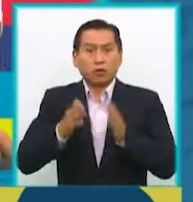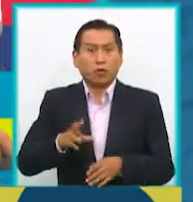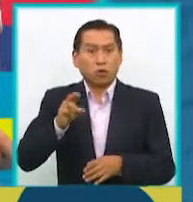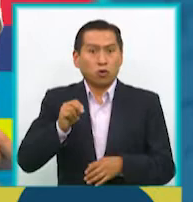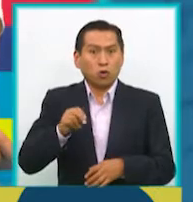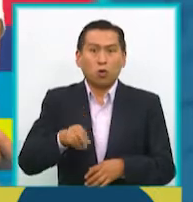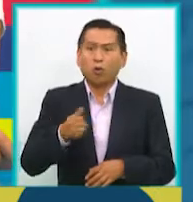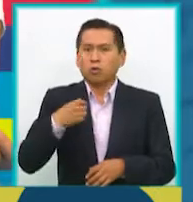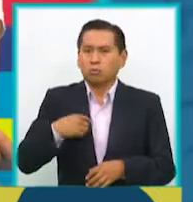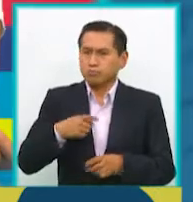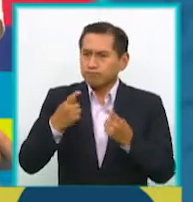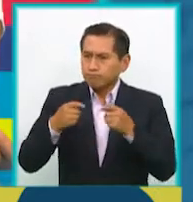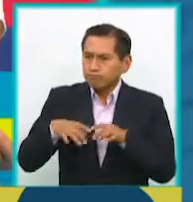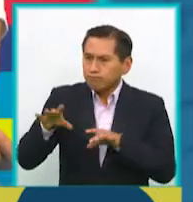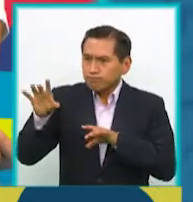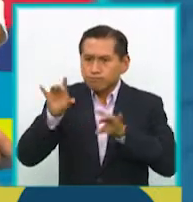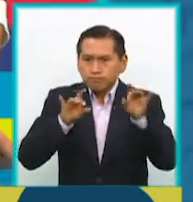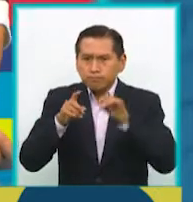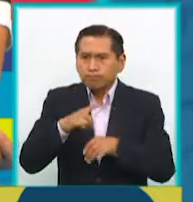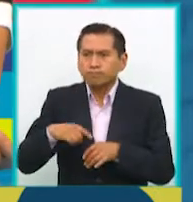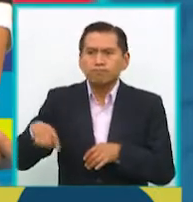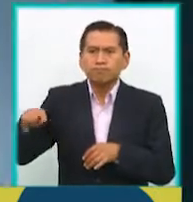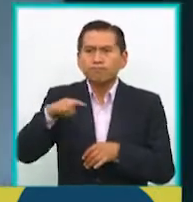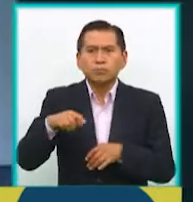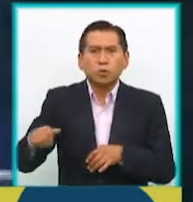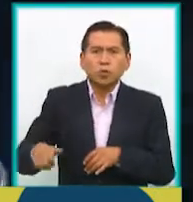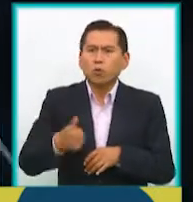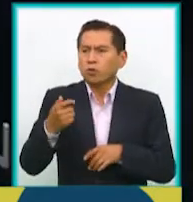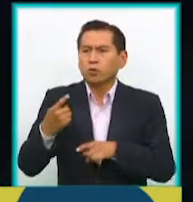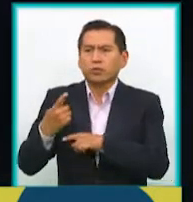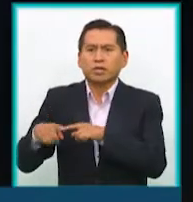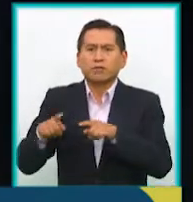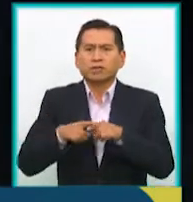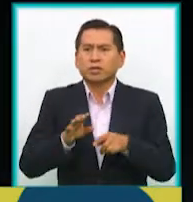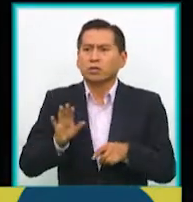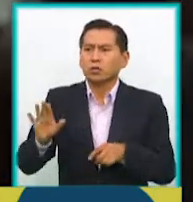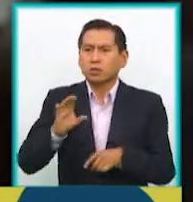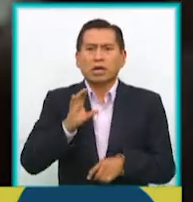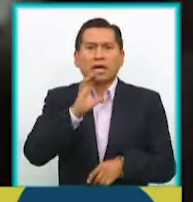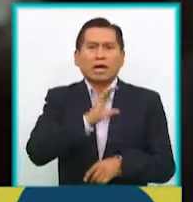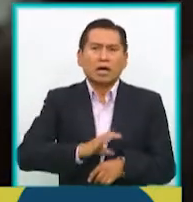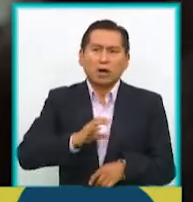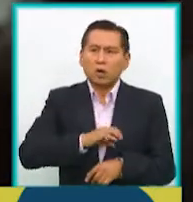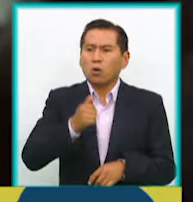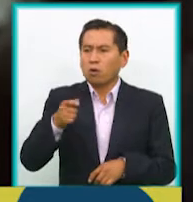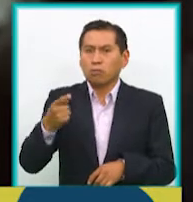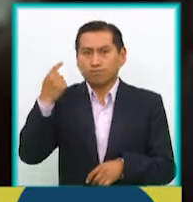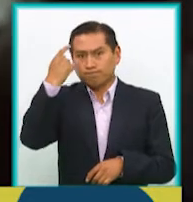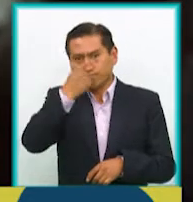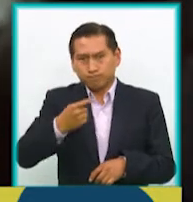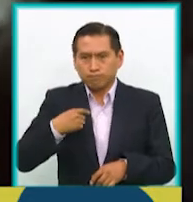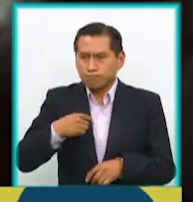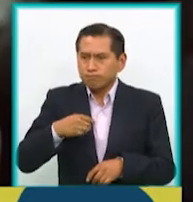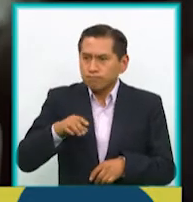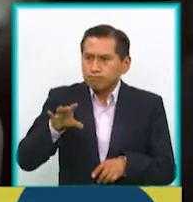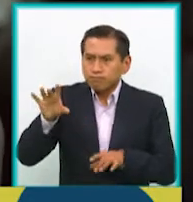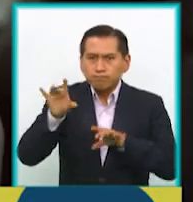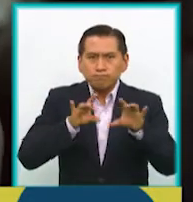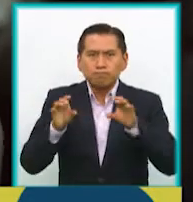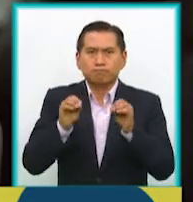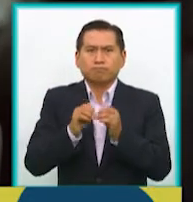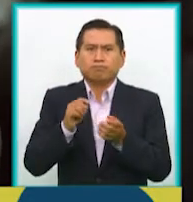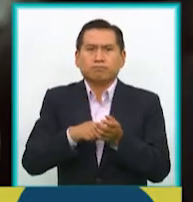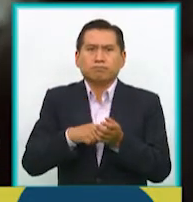tratando de encontrar los perfiles de acuerdo a las personalidades o a los rostros, para poder